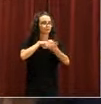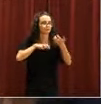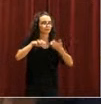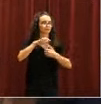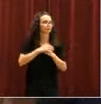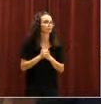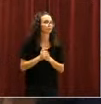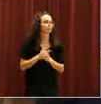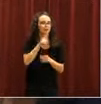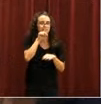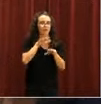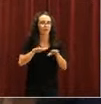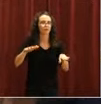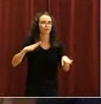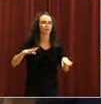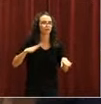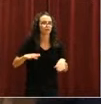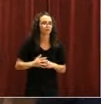Silencio, por favor.